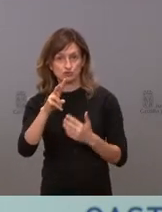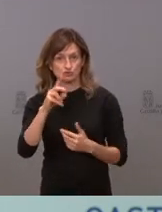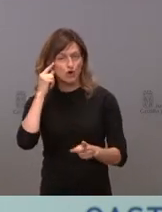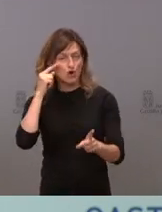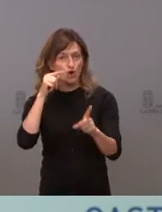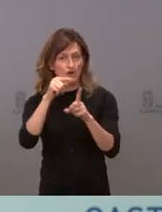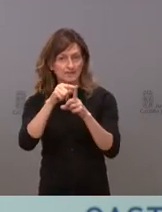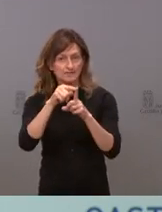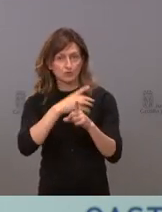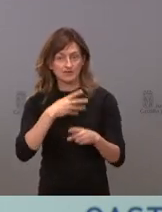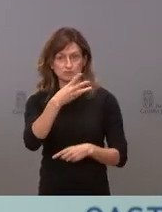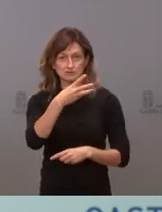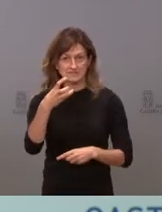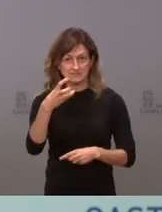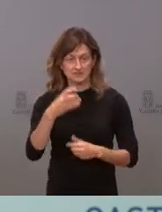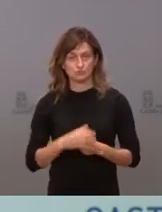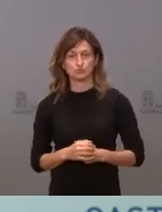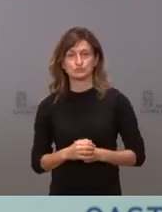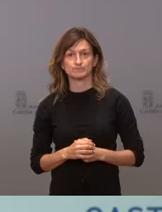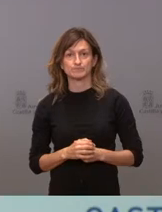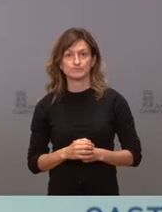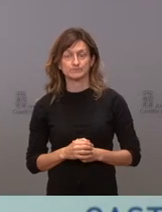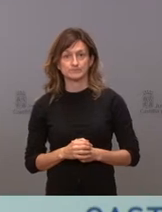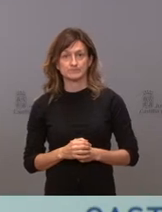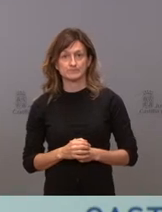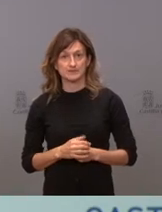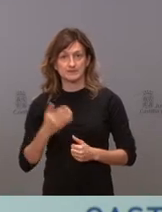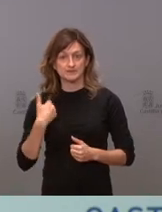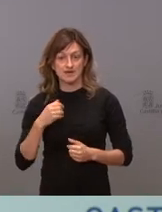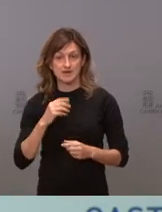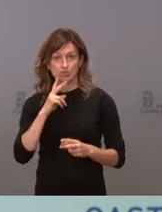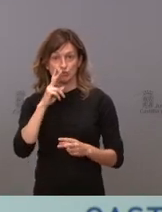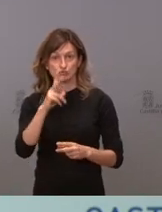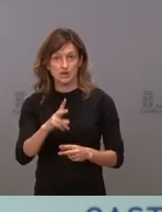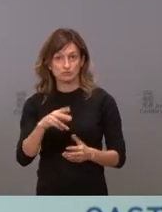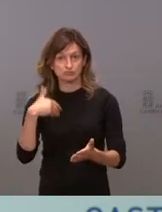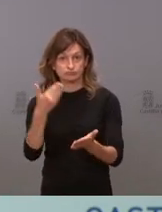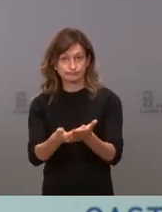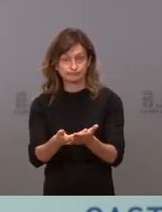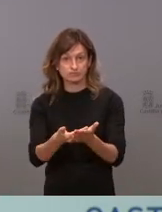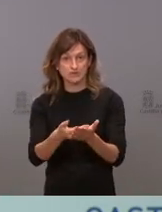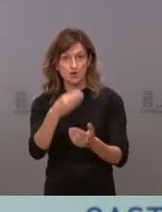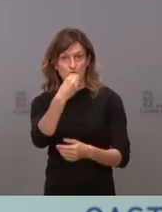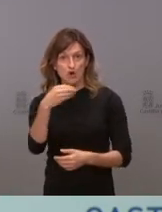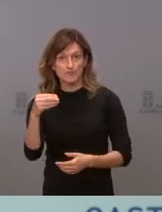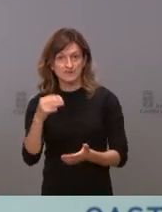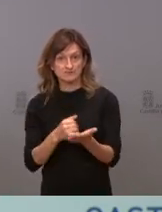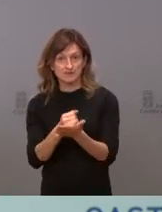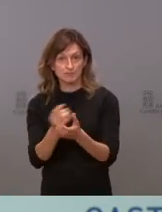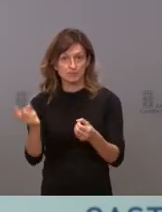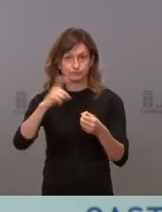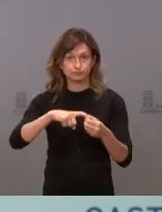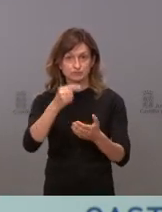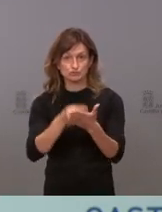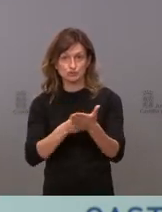era 300. Y en lo que va de legislatura hemos incorporado jóvenes al campo por un total